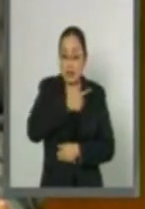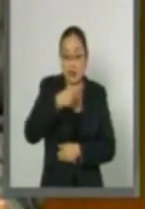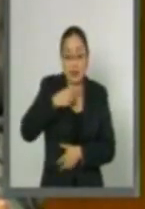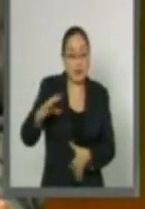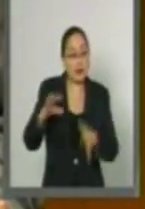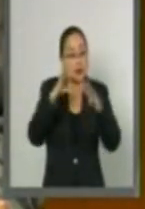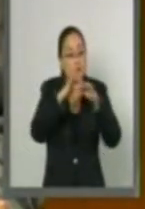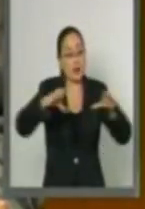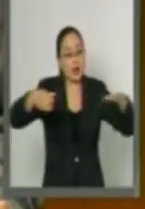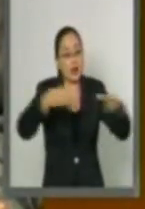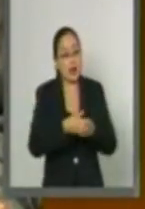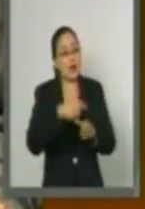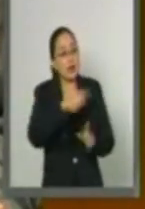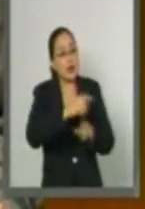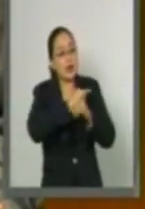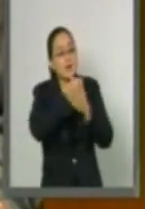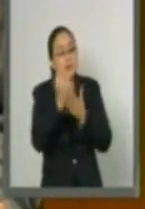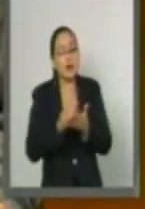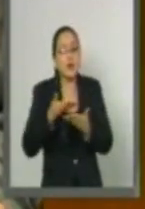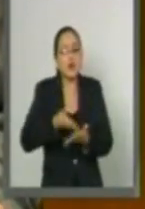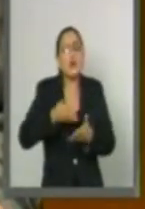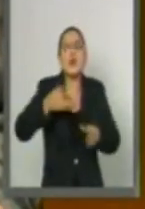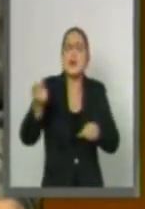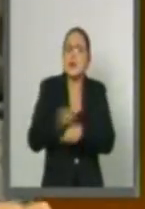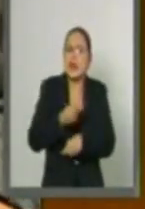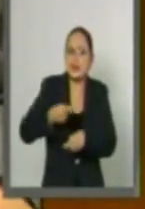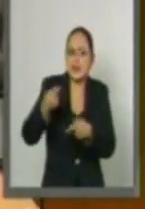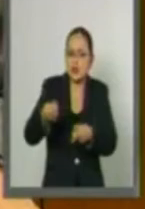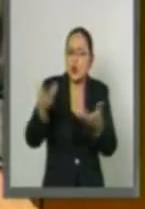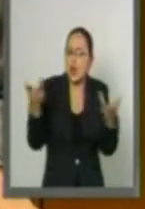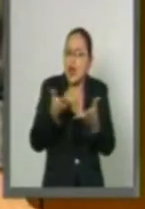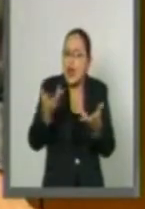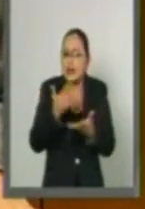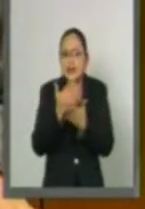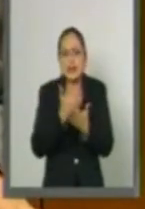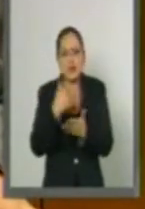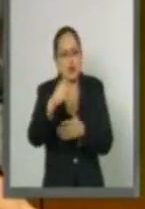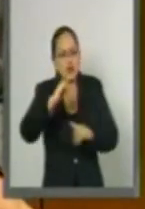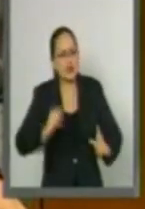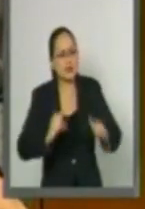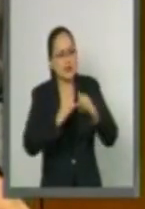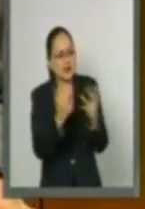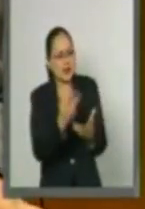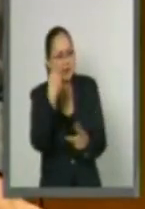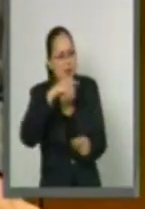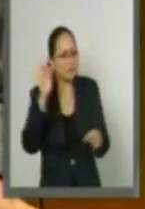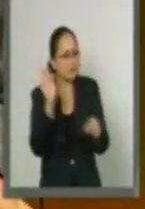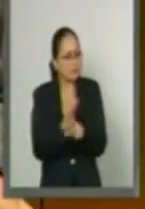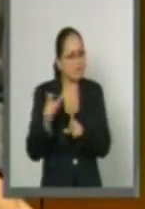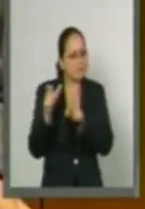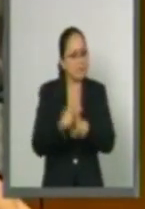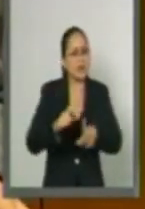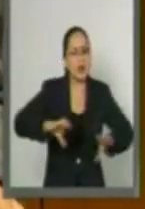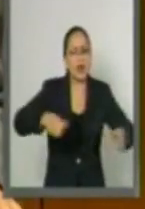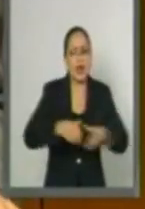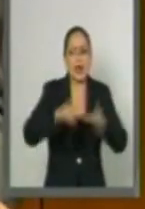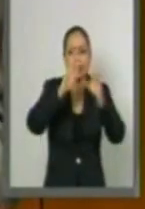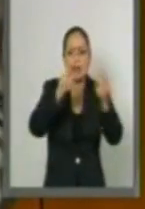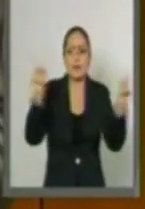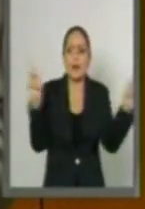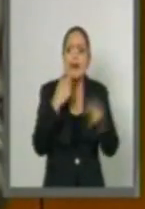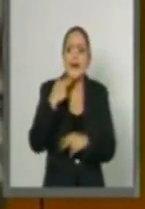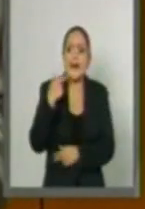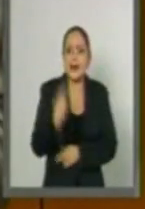a esta soberanía sobre las condiciones llevadas a cabo por esa dependencia para preservar el sector apícola